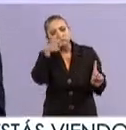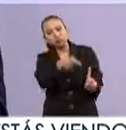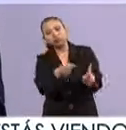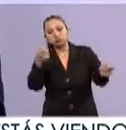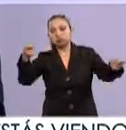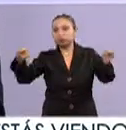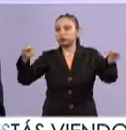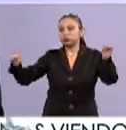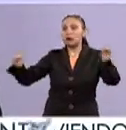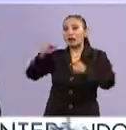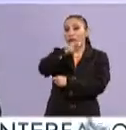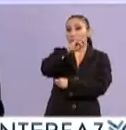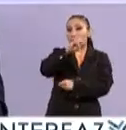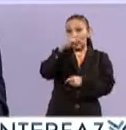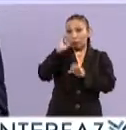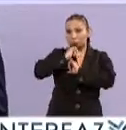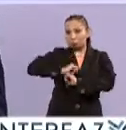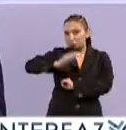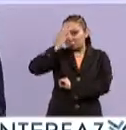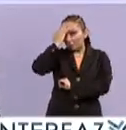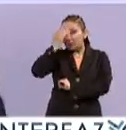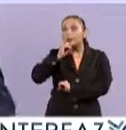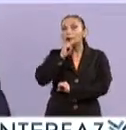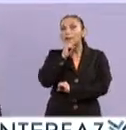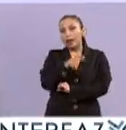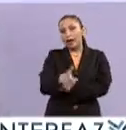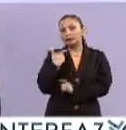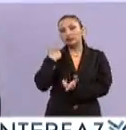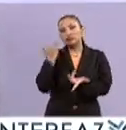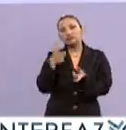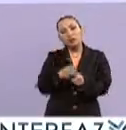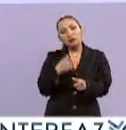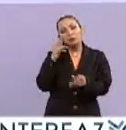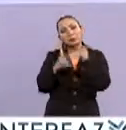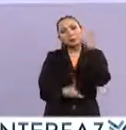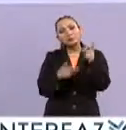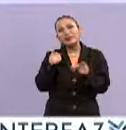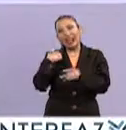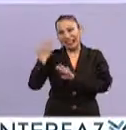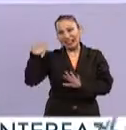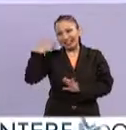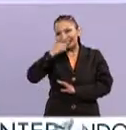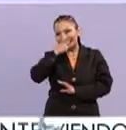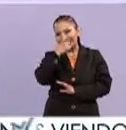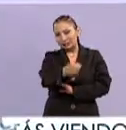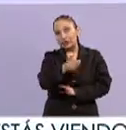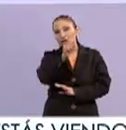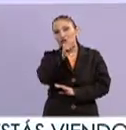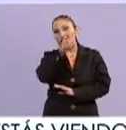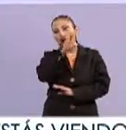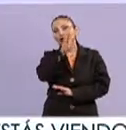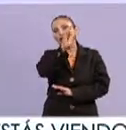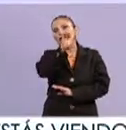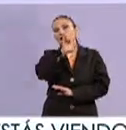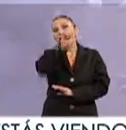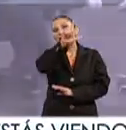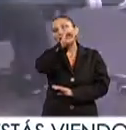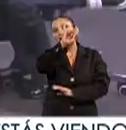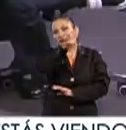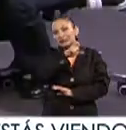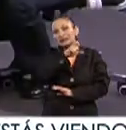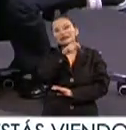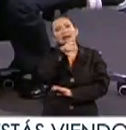y coordinación con el Instituto Politécnico Nacional. Así que, bueno, mantenemos este diálogo. Comentábamos, doctor Miguel Félix Mata, que